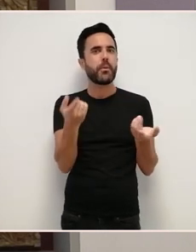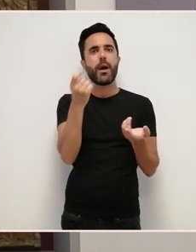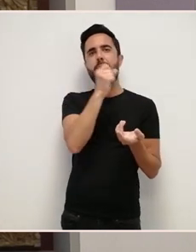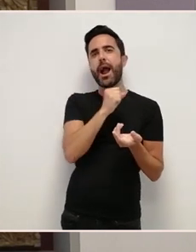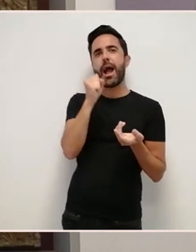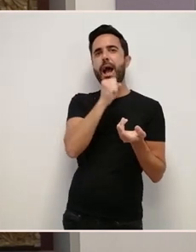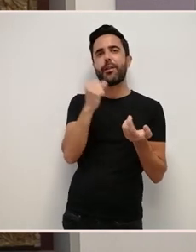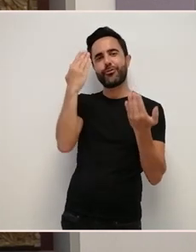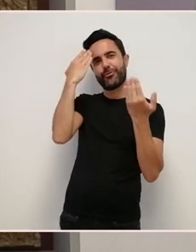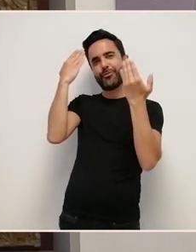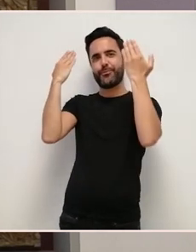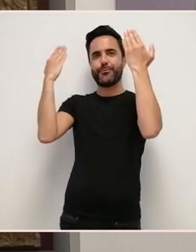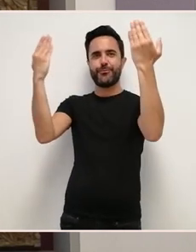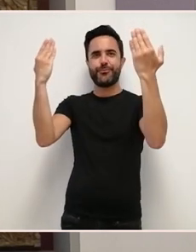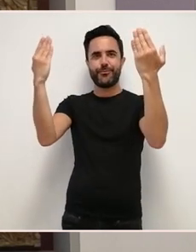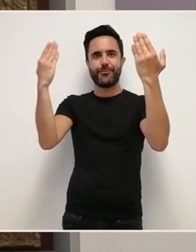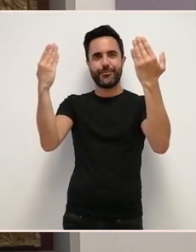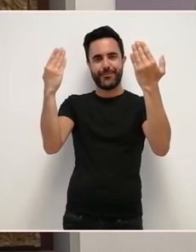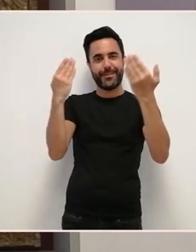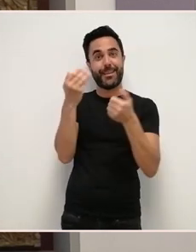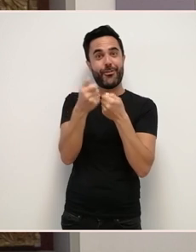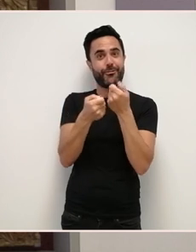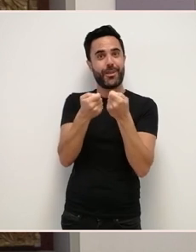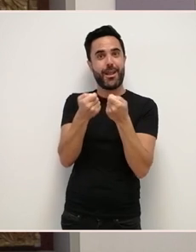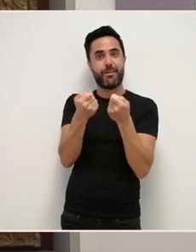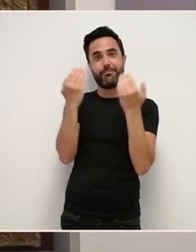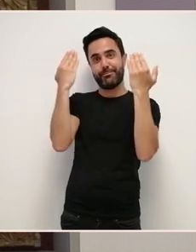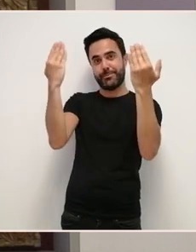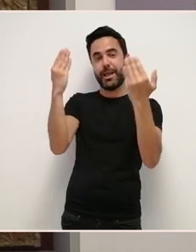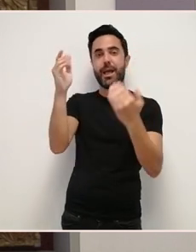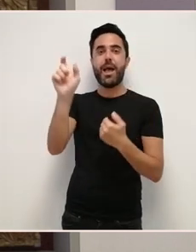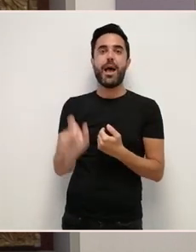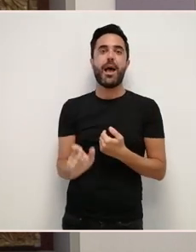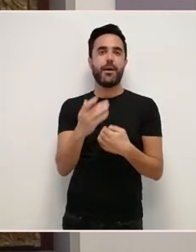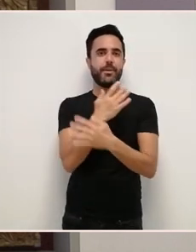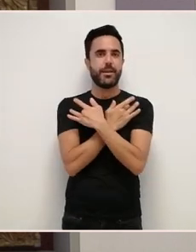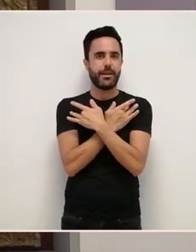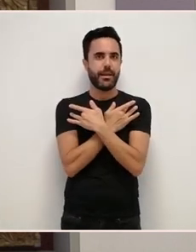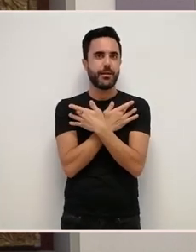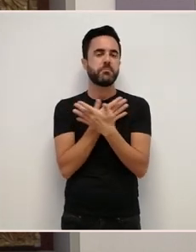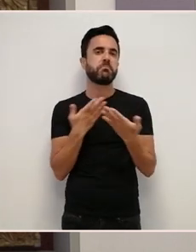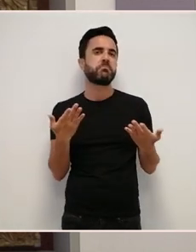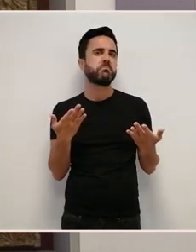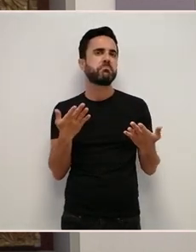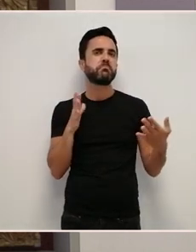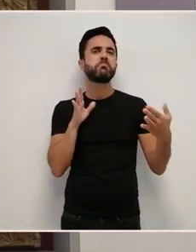dicir, eses cantos de louvanza que se fan durante o rosario dedicados a María